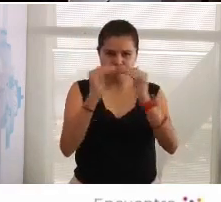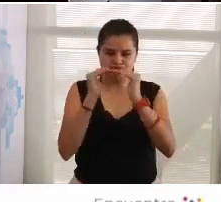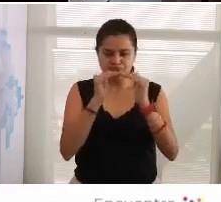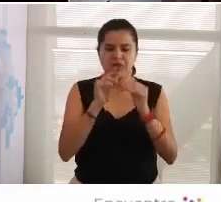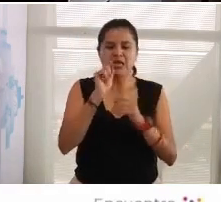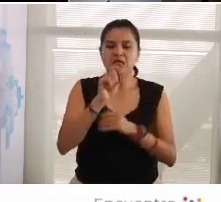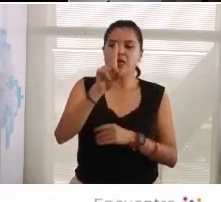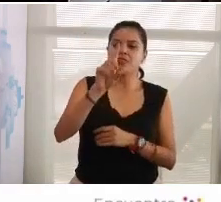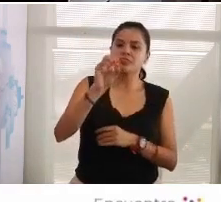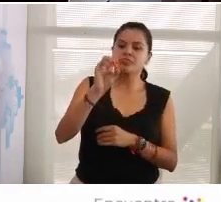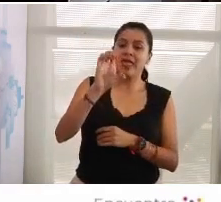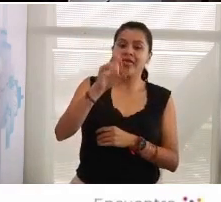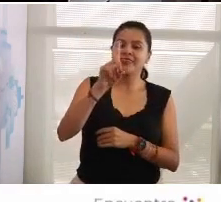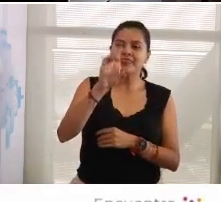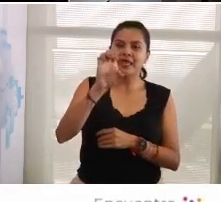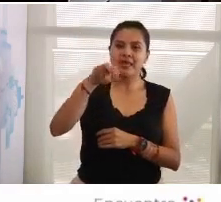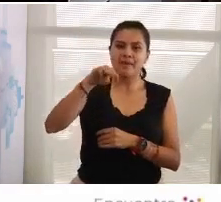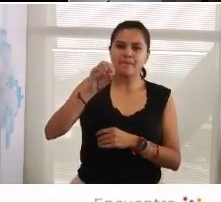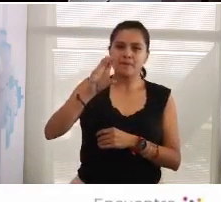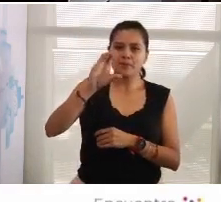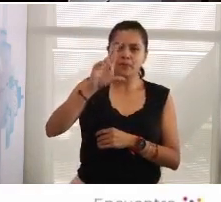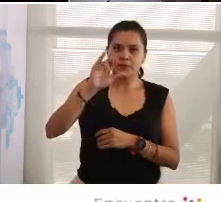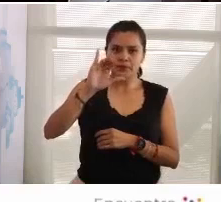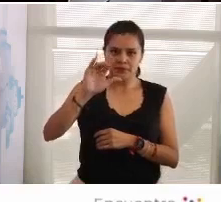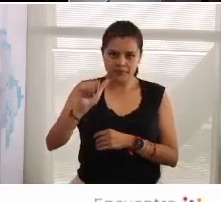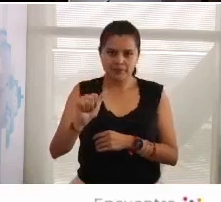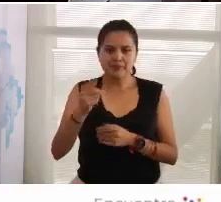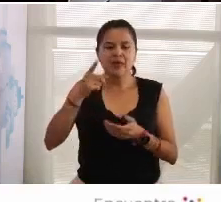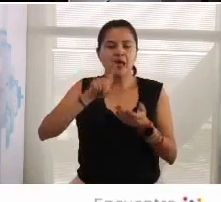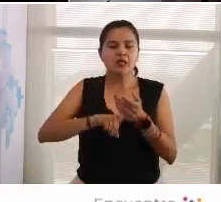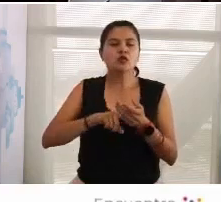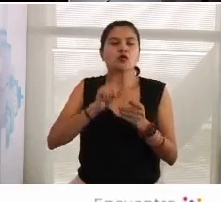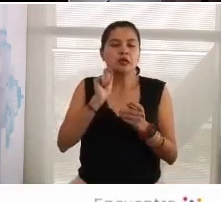prefieren o por qué hay que defender eso tan abstracto?